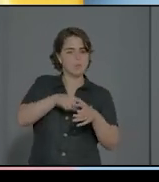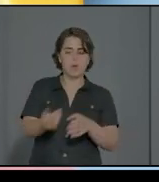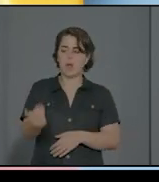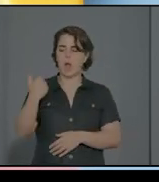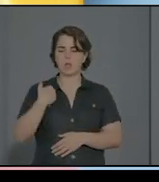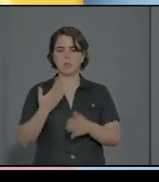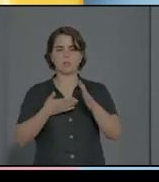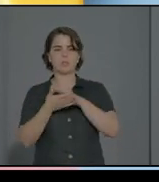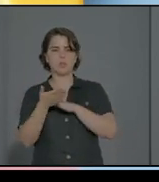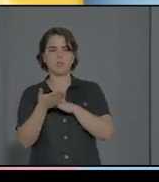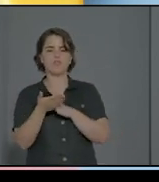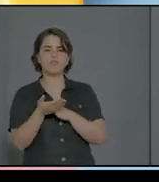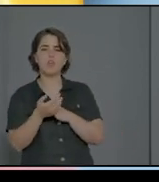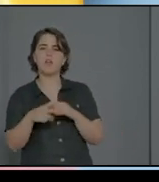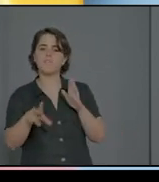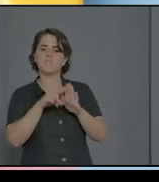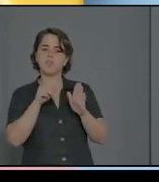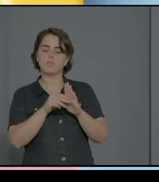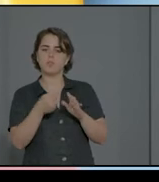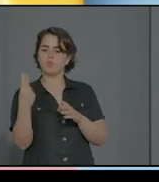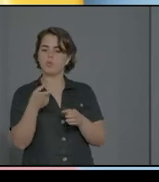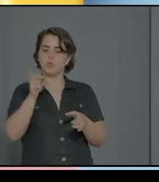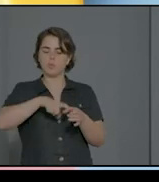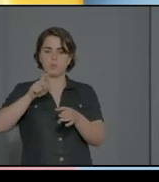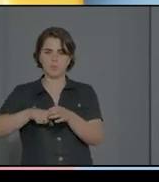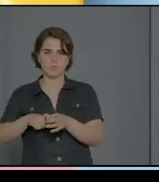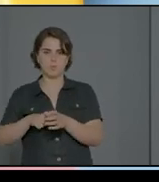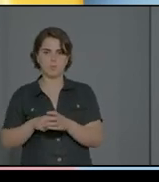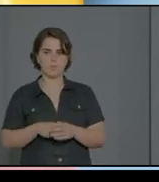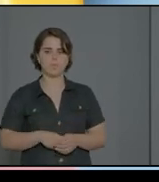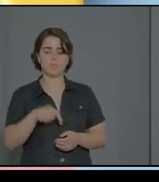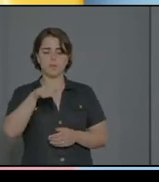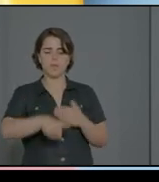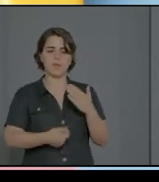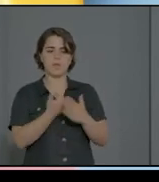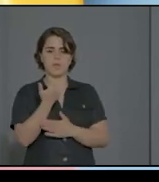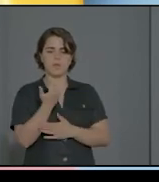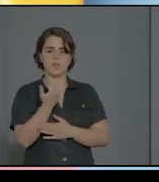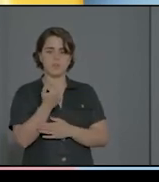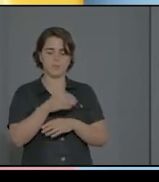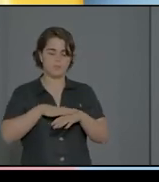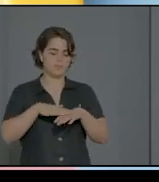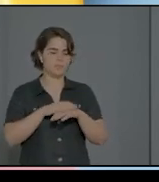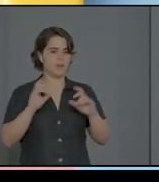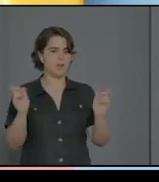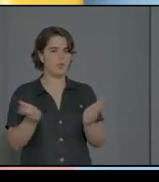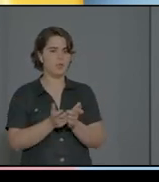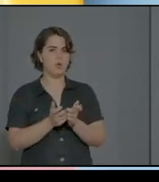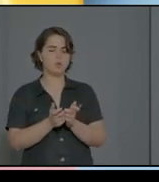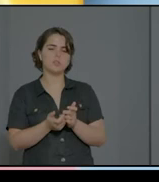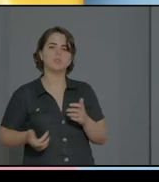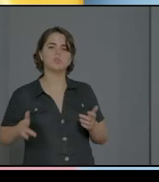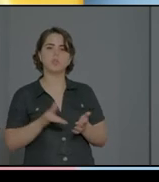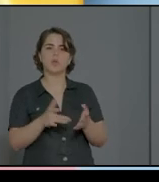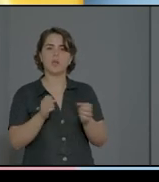estado ambos. En estas sesiones, en estas sesiones tiene que surgir una visión distinta del hijo